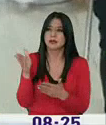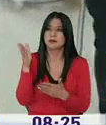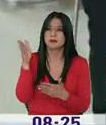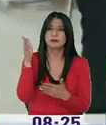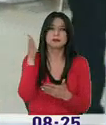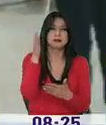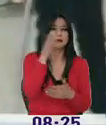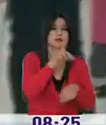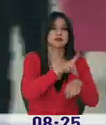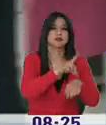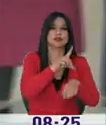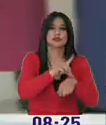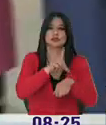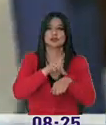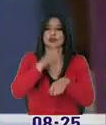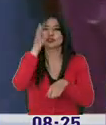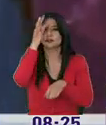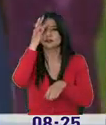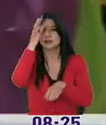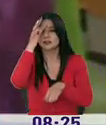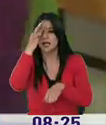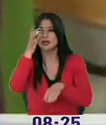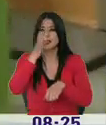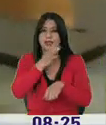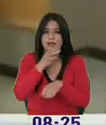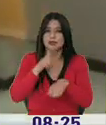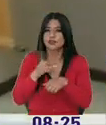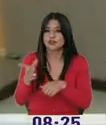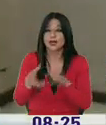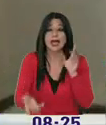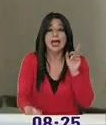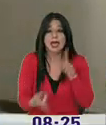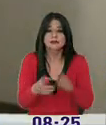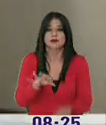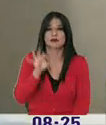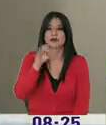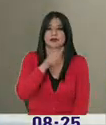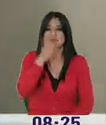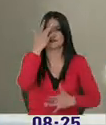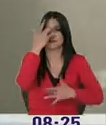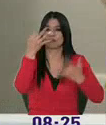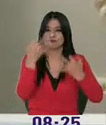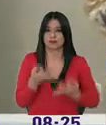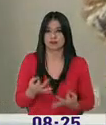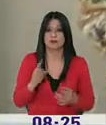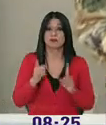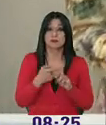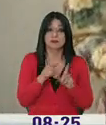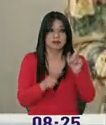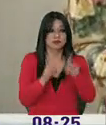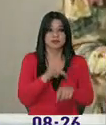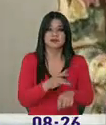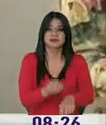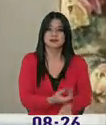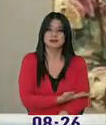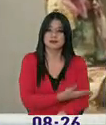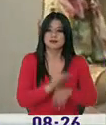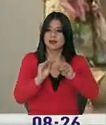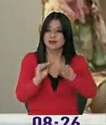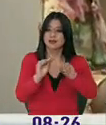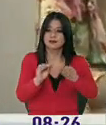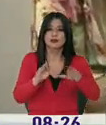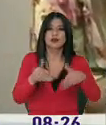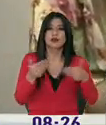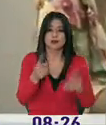especialistas, hasta encontrar un diagnóstico. ¿Y por qué lo hacemos? Primero, para sensibilizar a la ciudadanía, que la gente sepa cómo